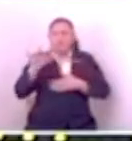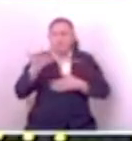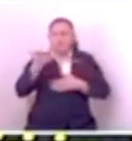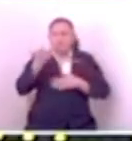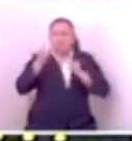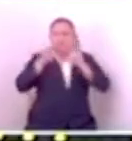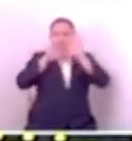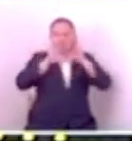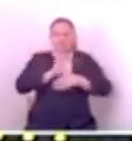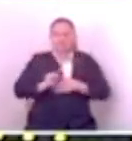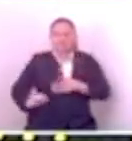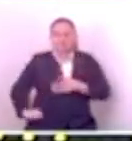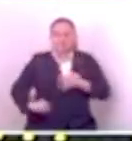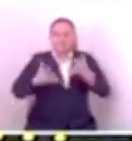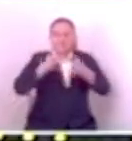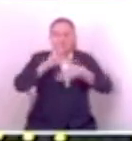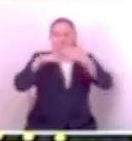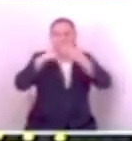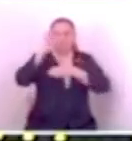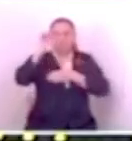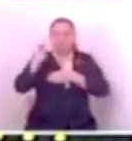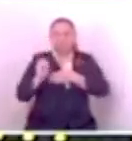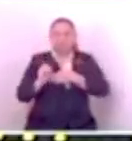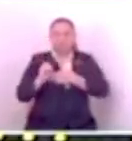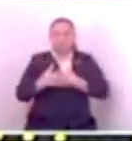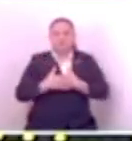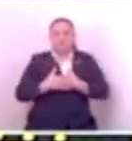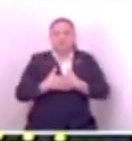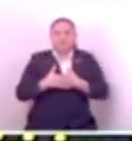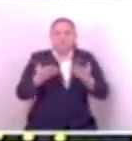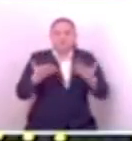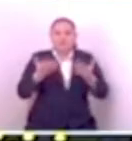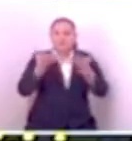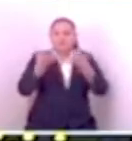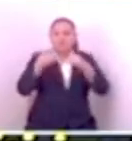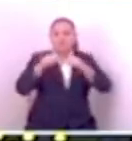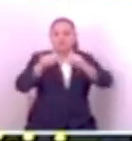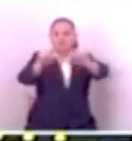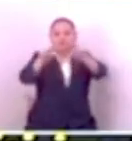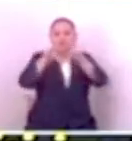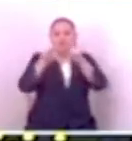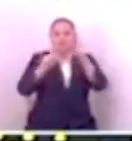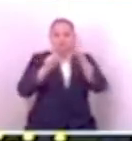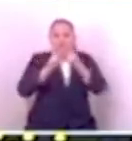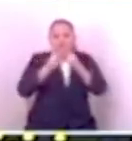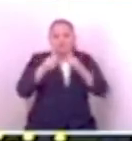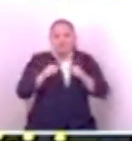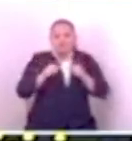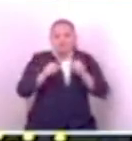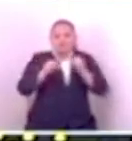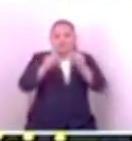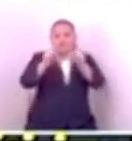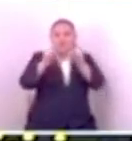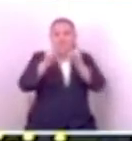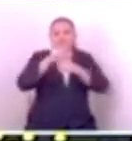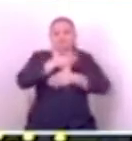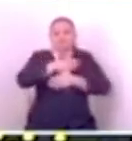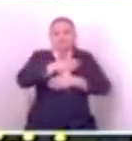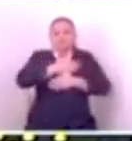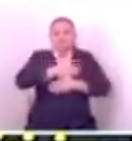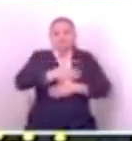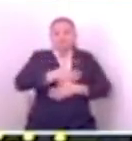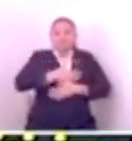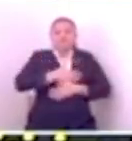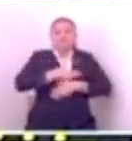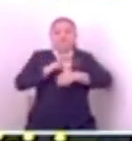pide y aclama que continúe, más, que sea eterno. Y vaya, pues sí, lo vamos a apoyar. Otro gallo cantara para la oposición, señores,